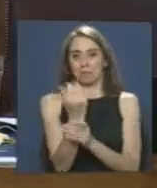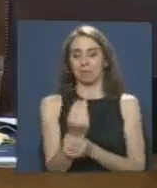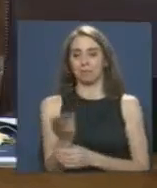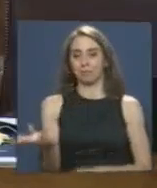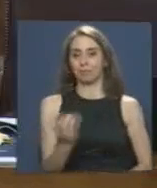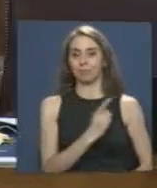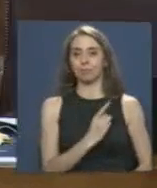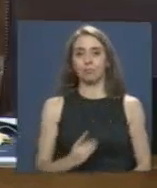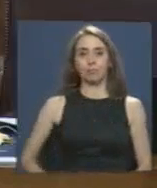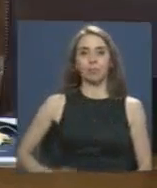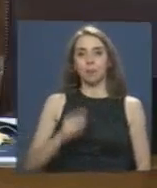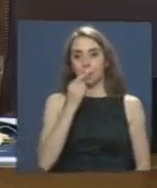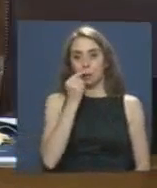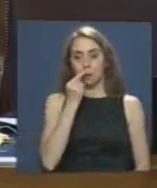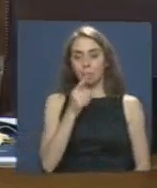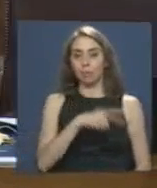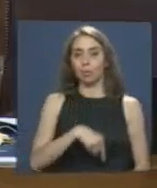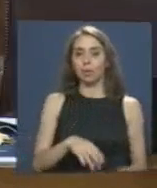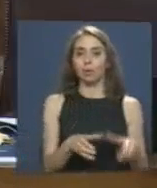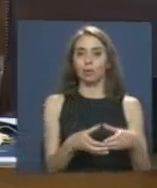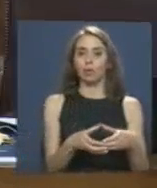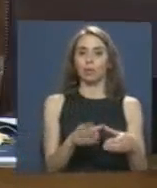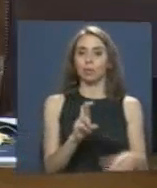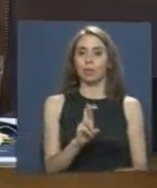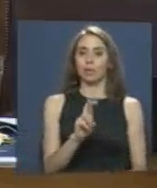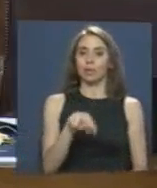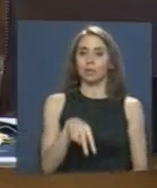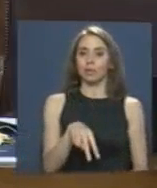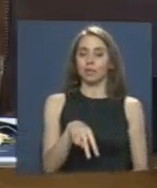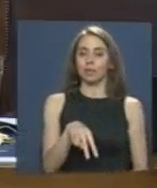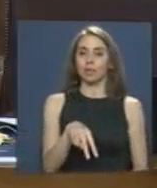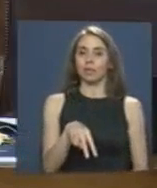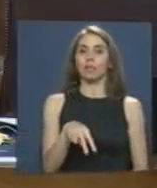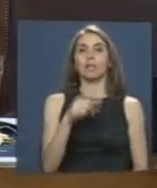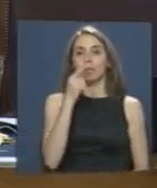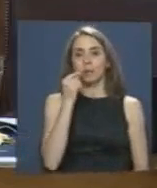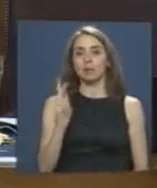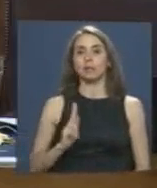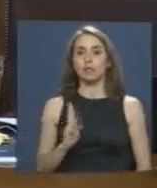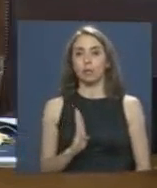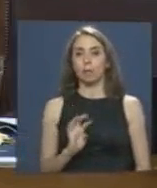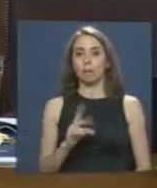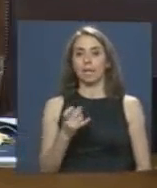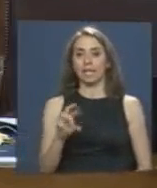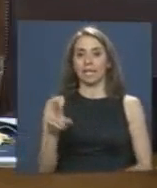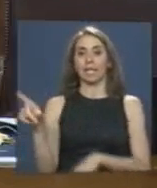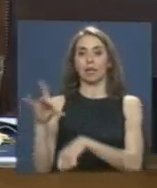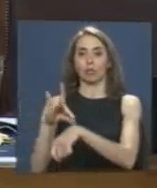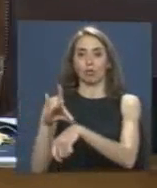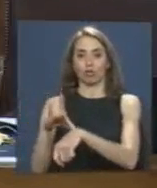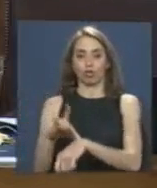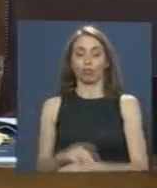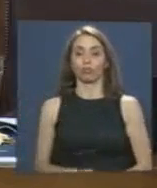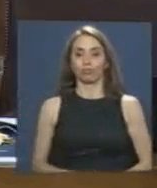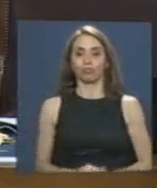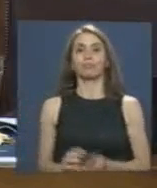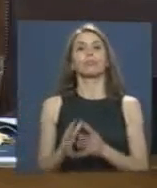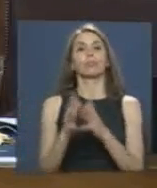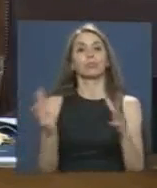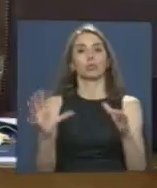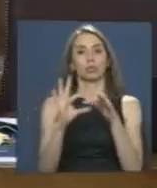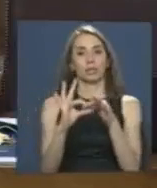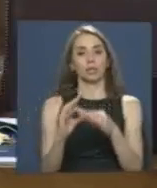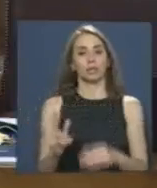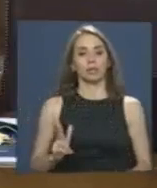El diputado de la bancada de Renovación Nacional, doctor Bernardo Berger. Muchas gracias, señor Presidente.